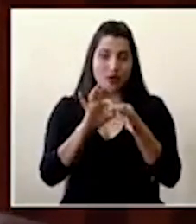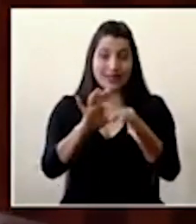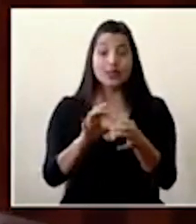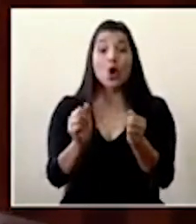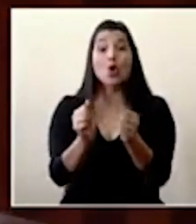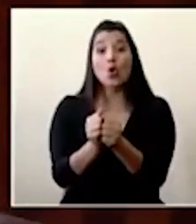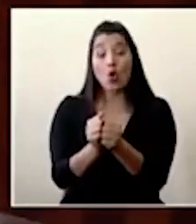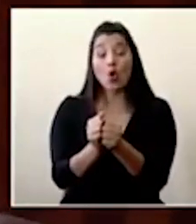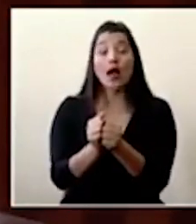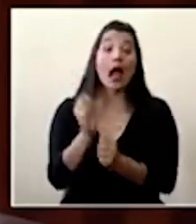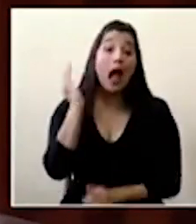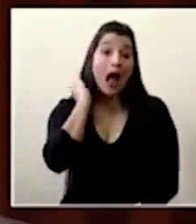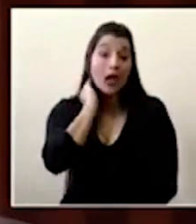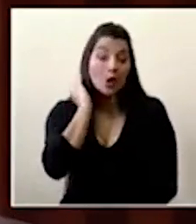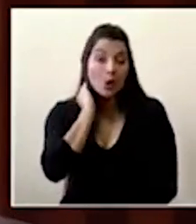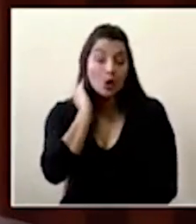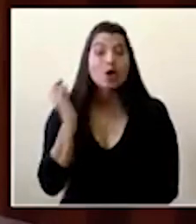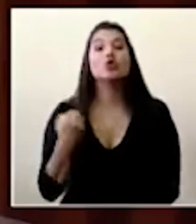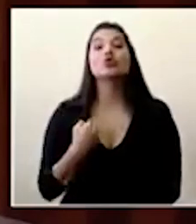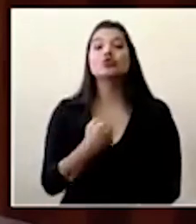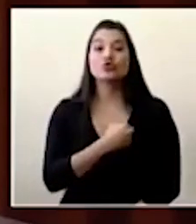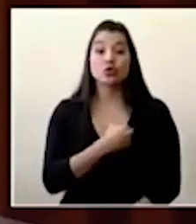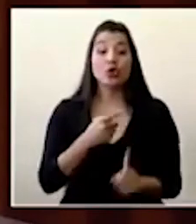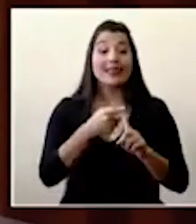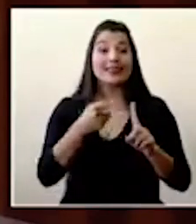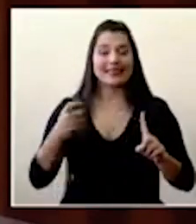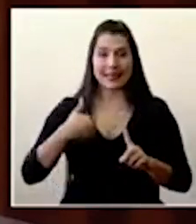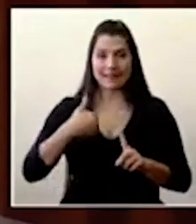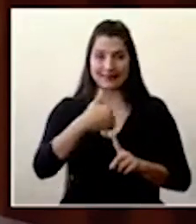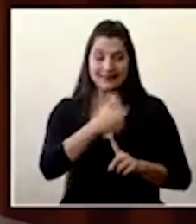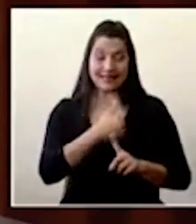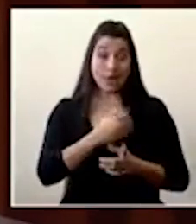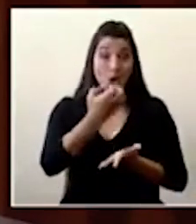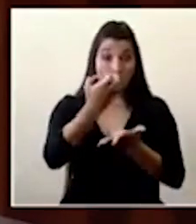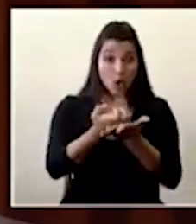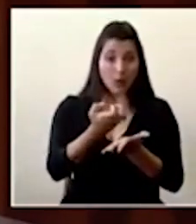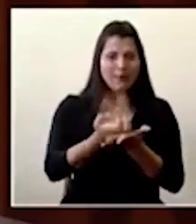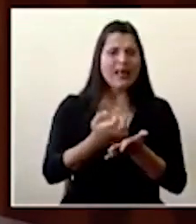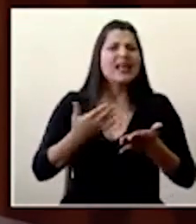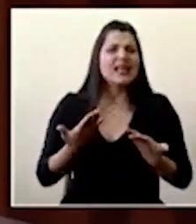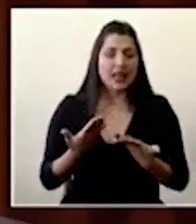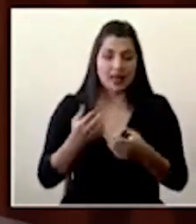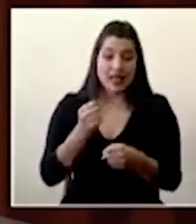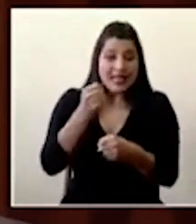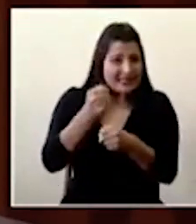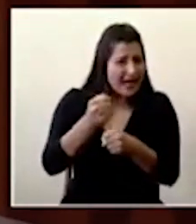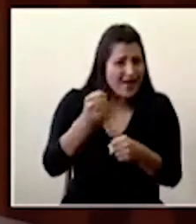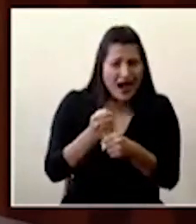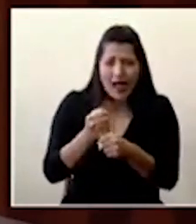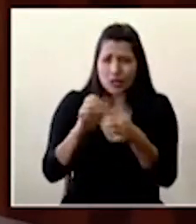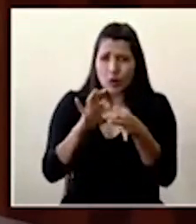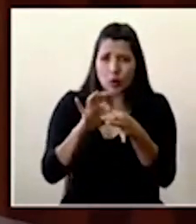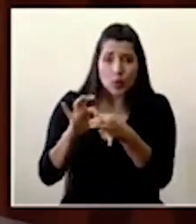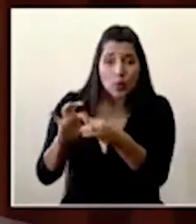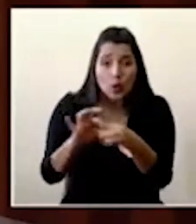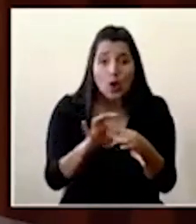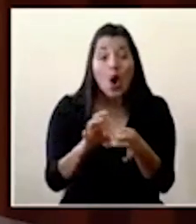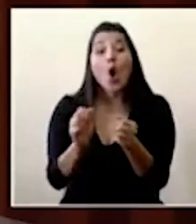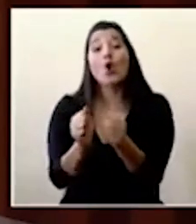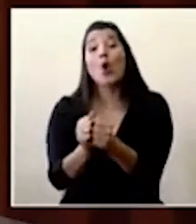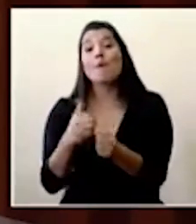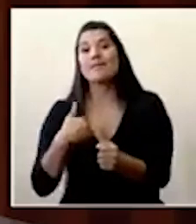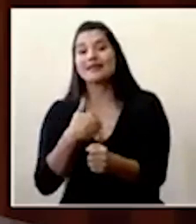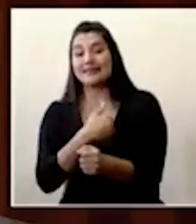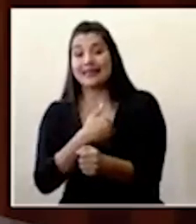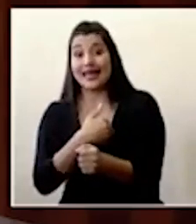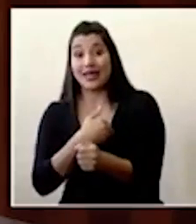el mercado del alcohol, hemos venido desde el Ministerio de Economía, Industria y Comercio, trabajando de forma muy coordinada con el Ministerio de